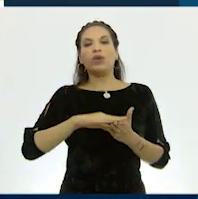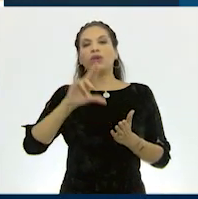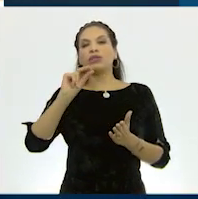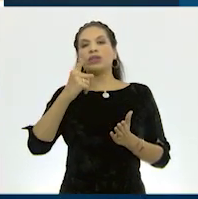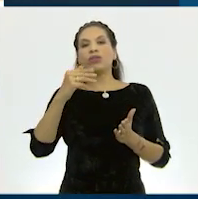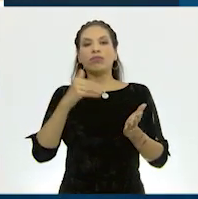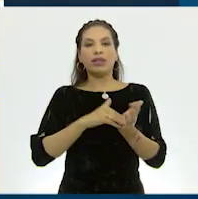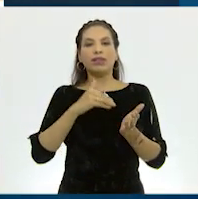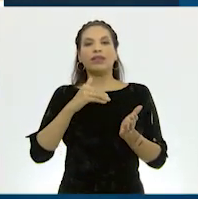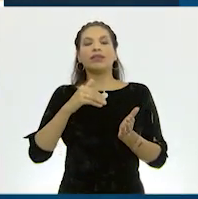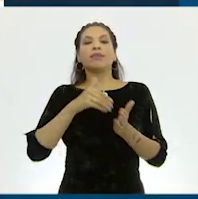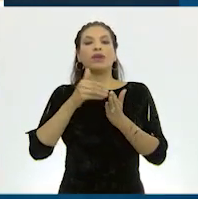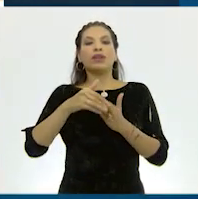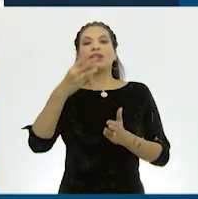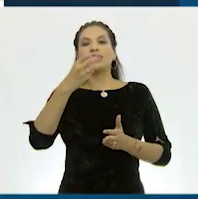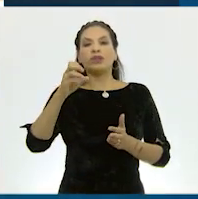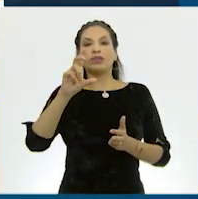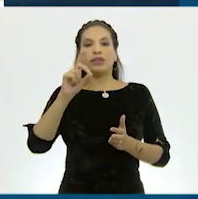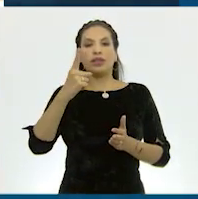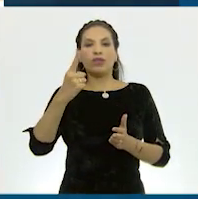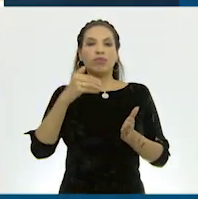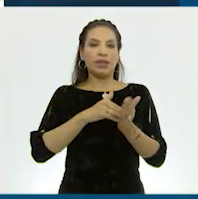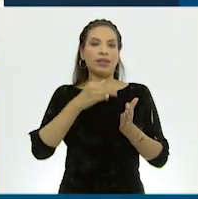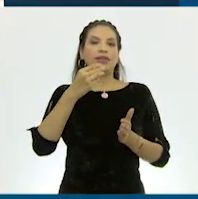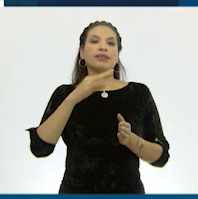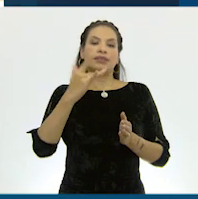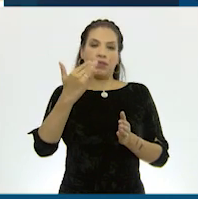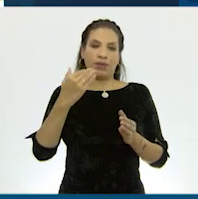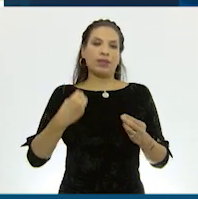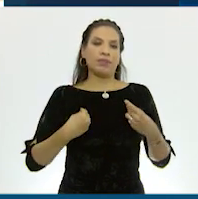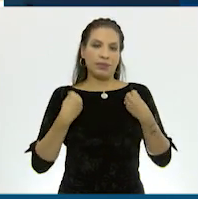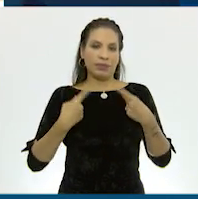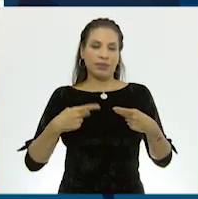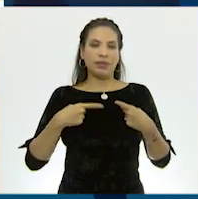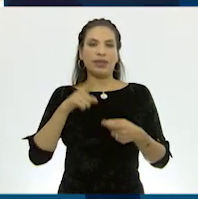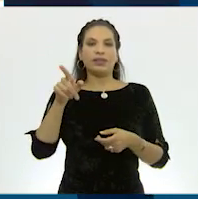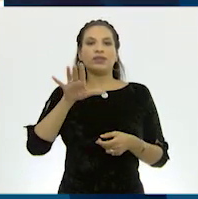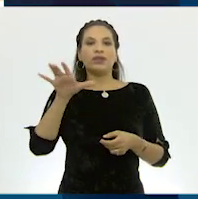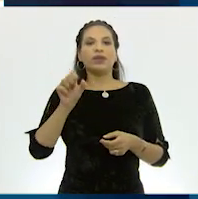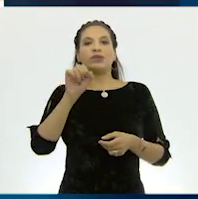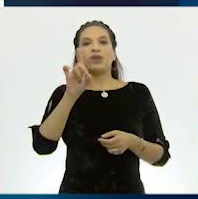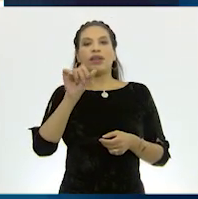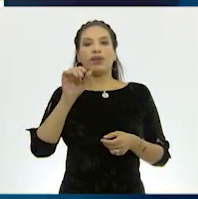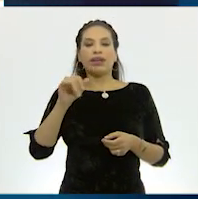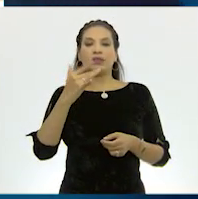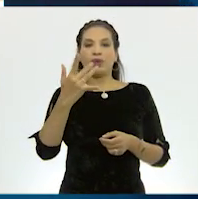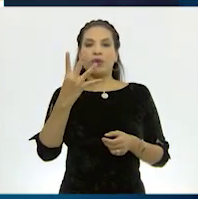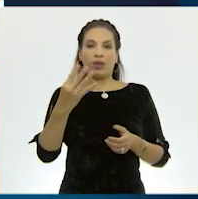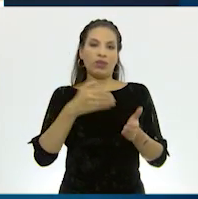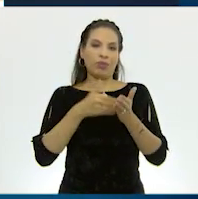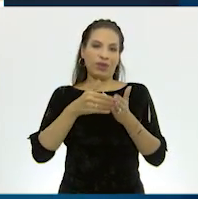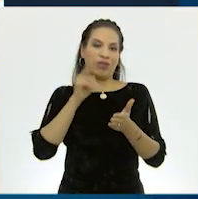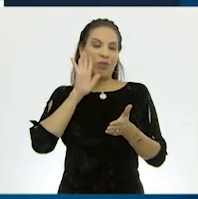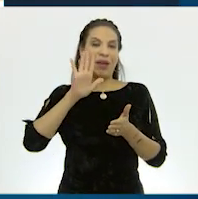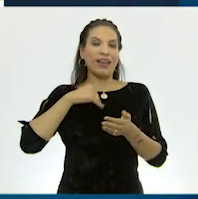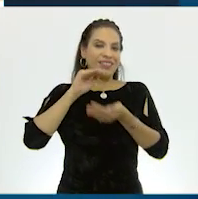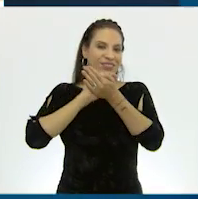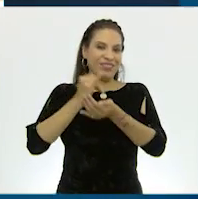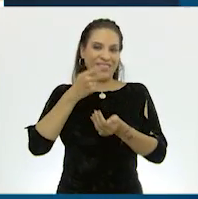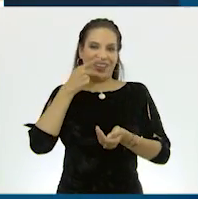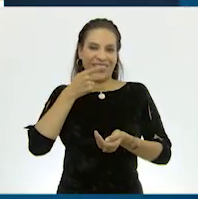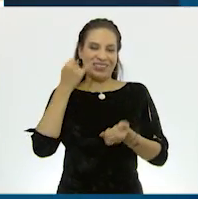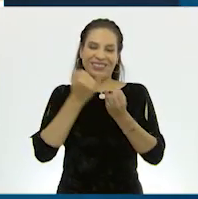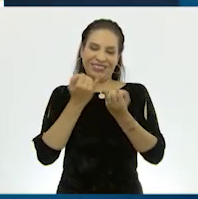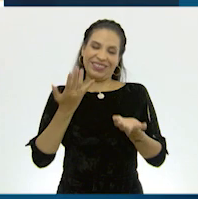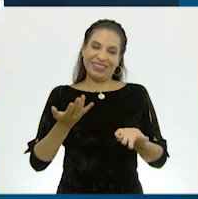331 mil 50 habitantes. Y Sudáfrica, 54 millones. Ve, ya parezco un niño de la lotería, ¿verdad? Pero bien,